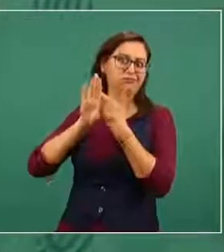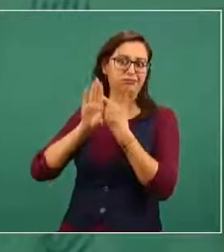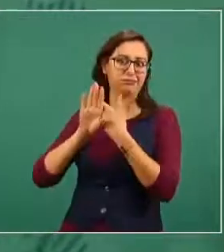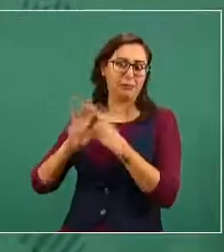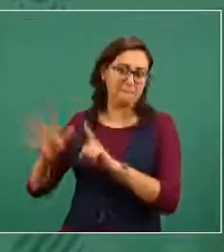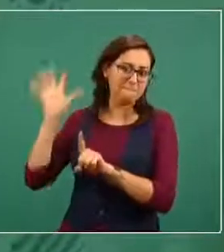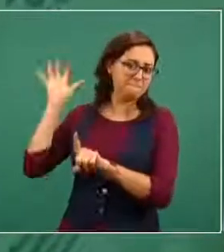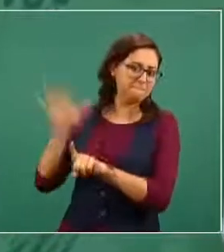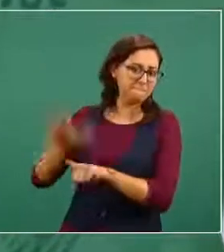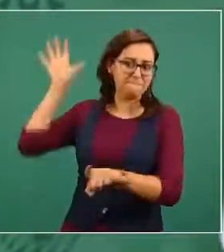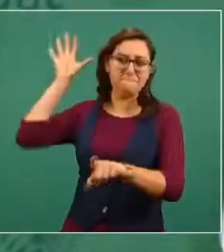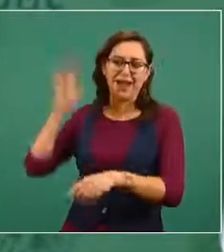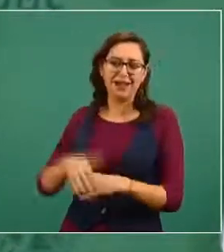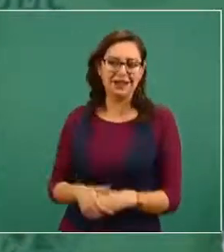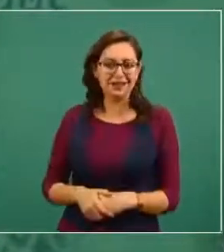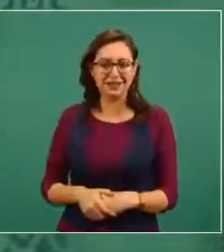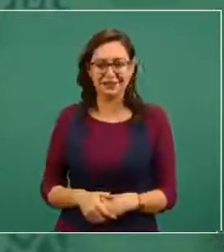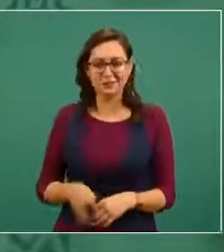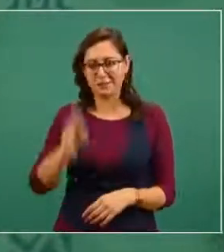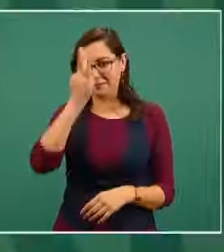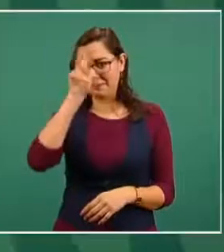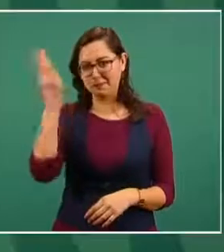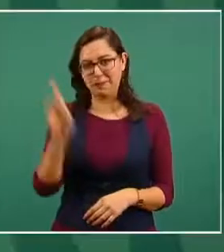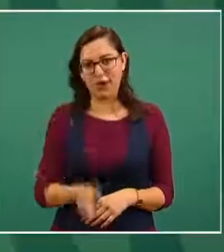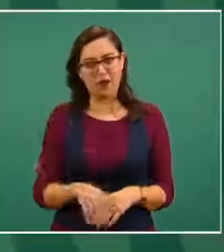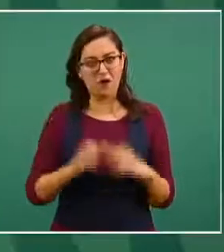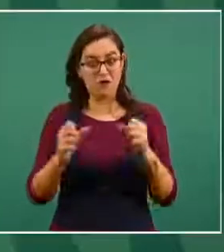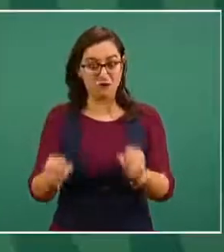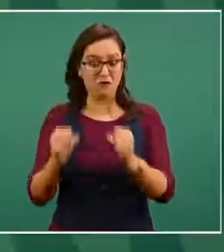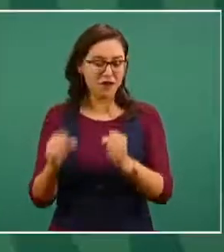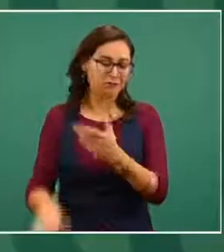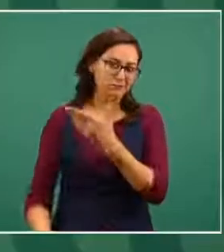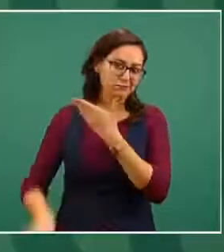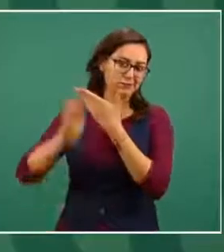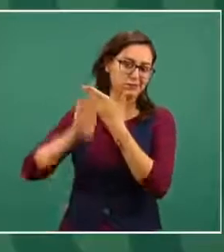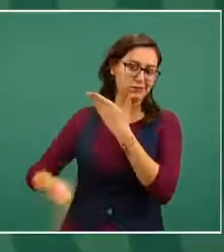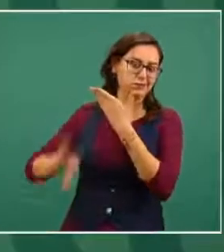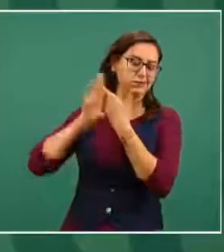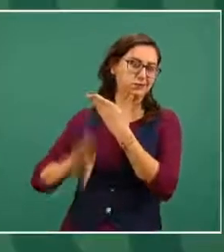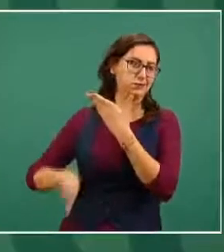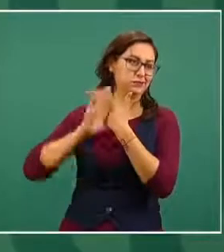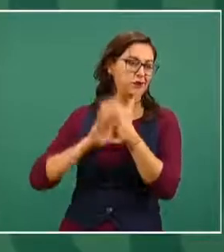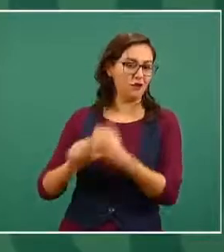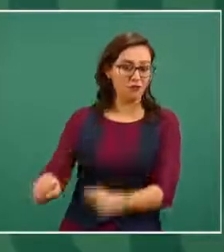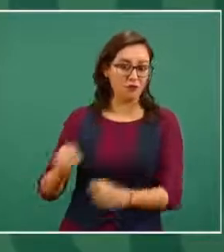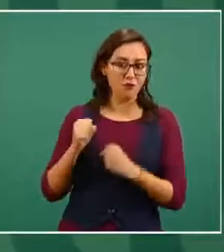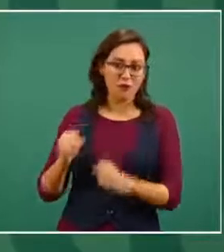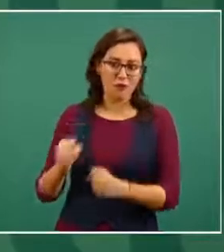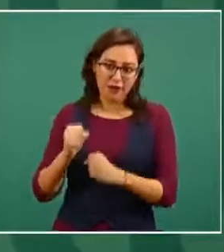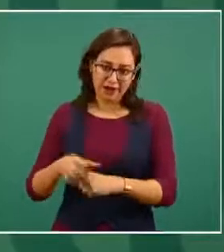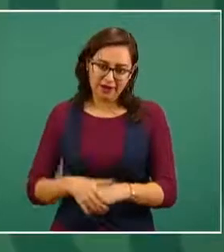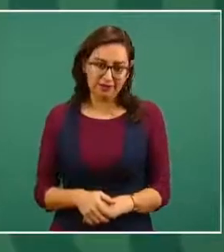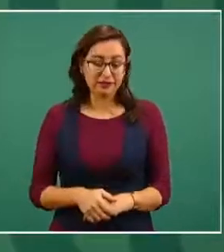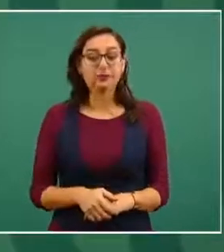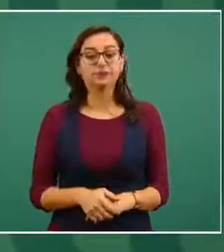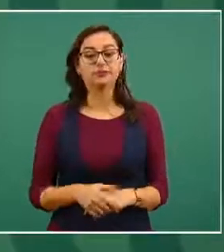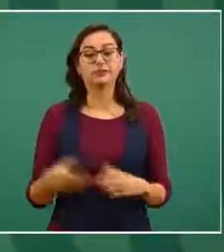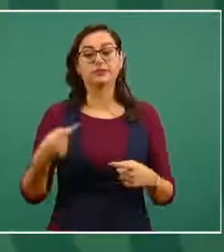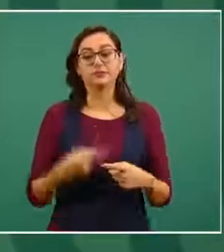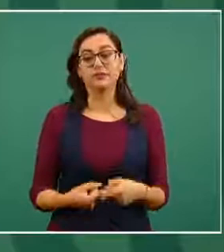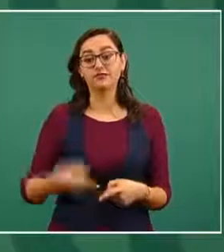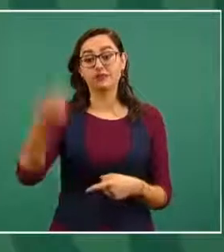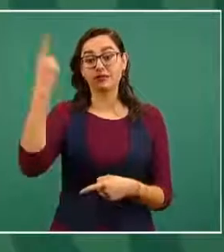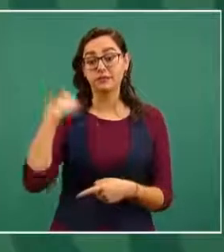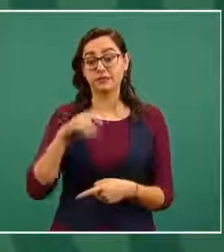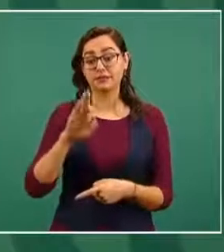con esto con más fuerza desde que se dio a conocer la información de la